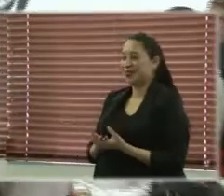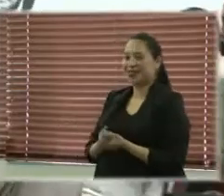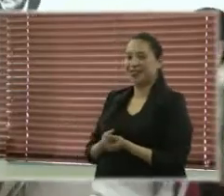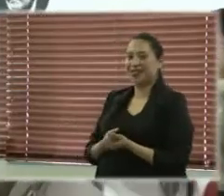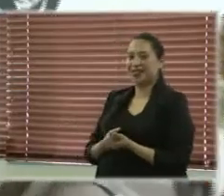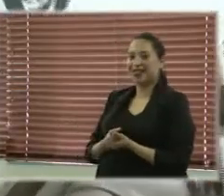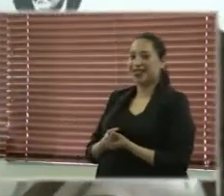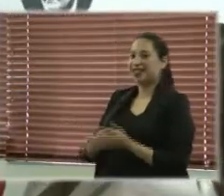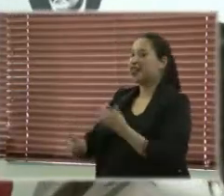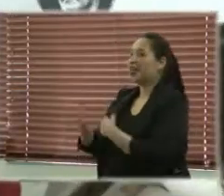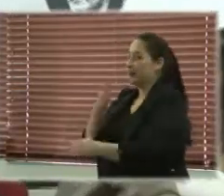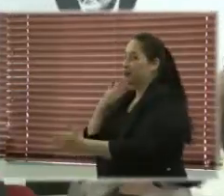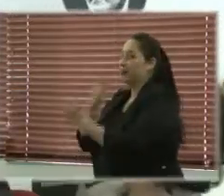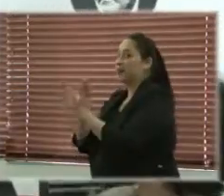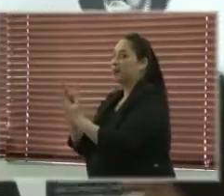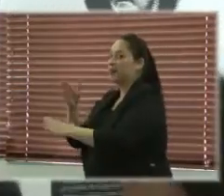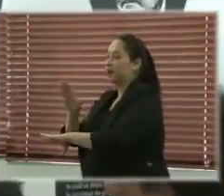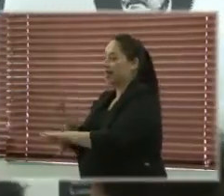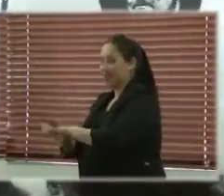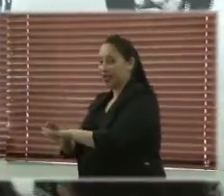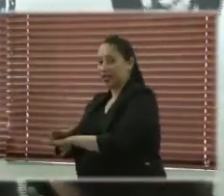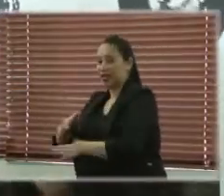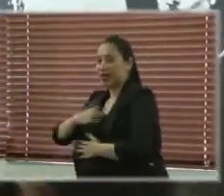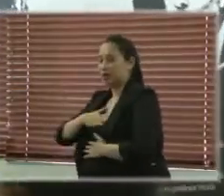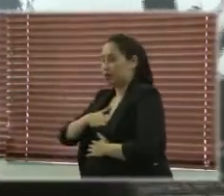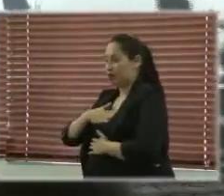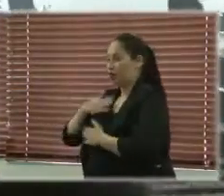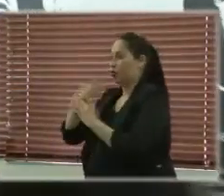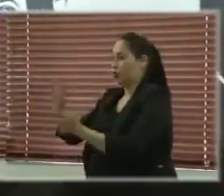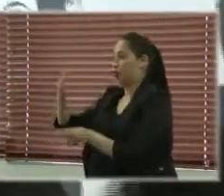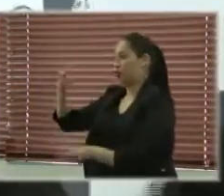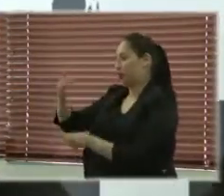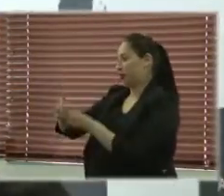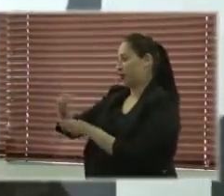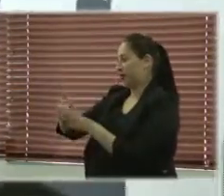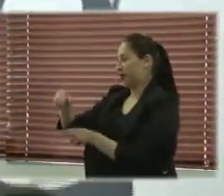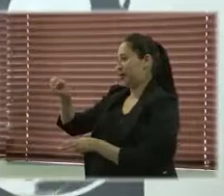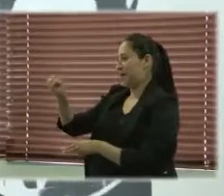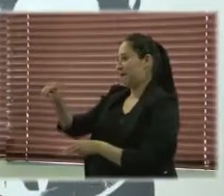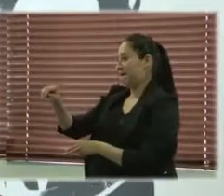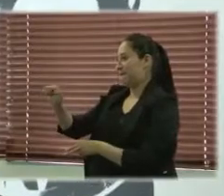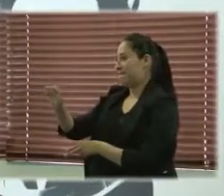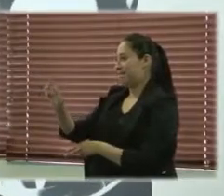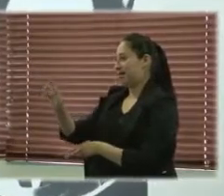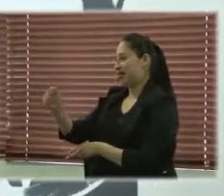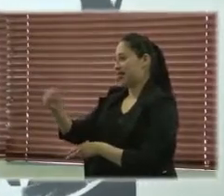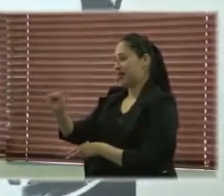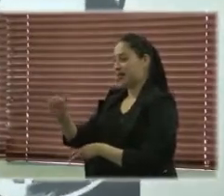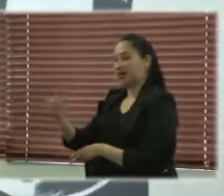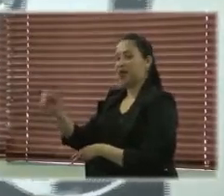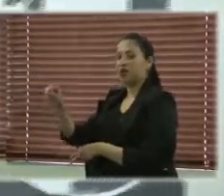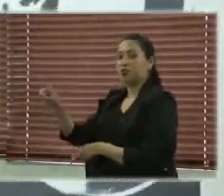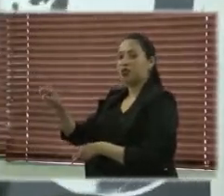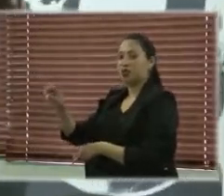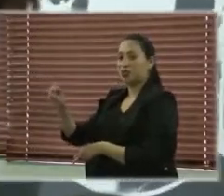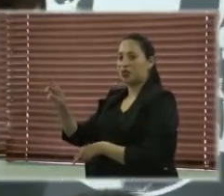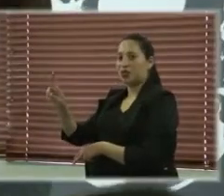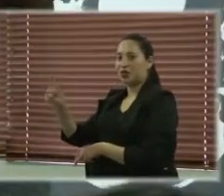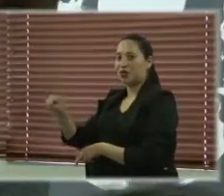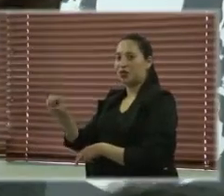Muy buenas tardes, mi nombre es Marta Osorno, quiero dar un saludo a Silvia Juan,